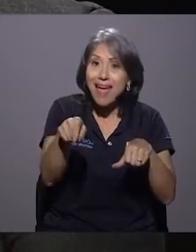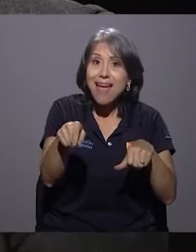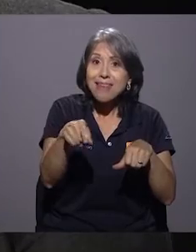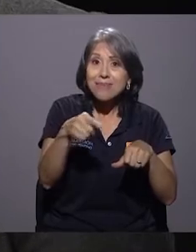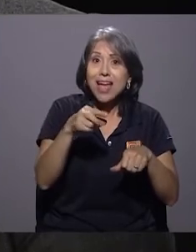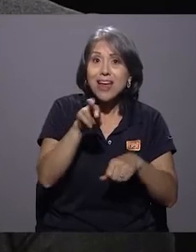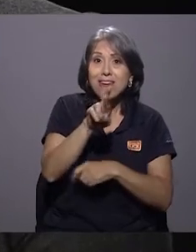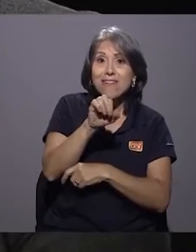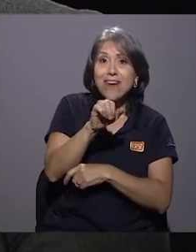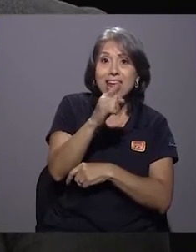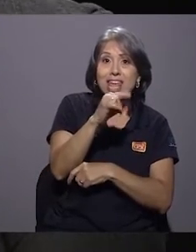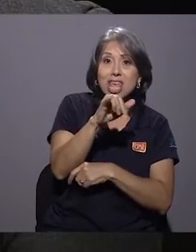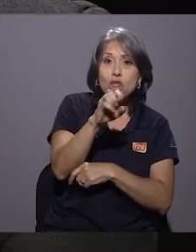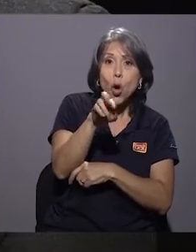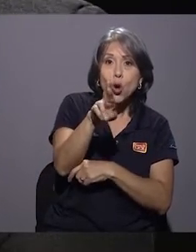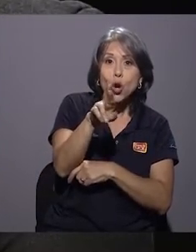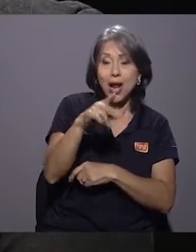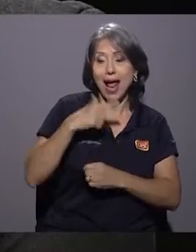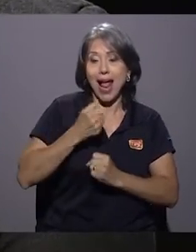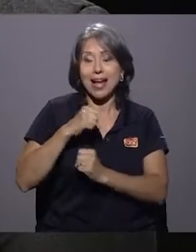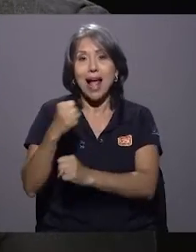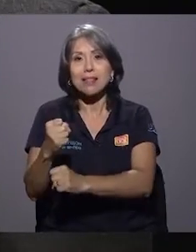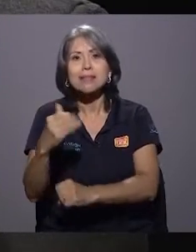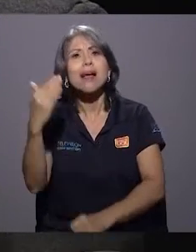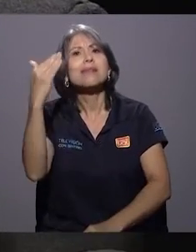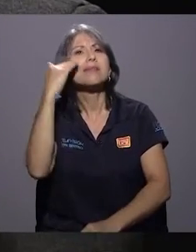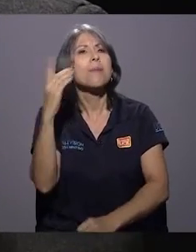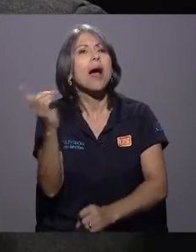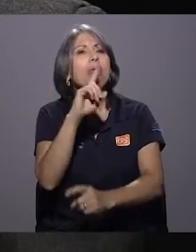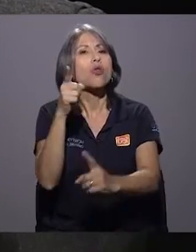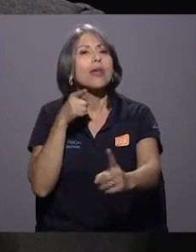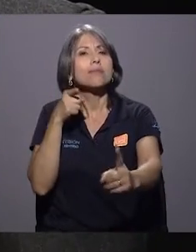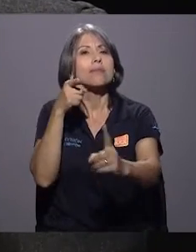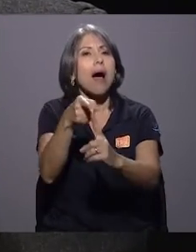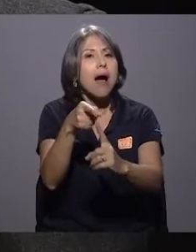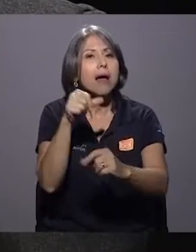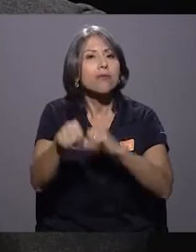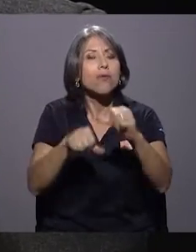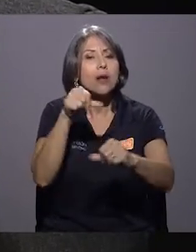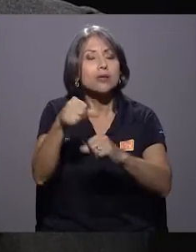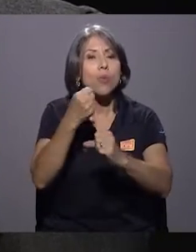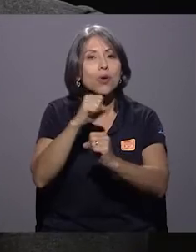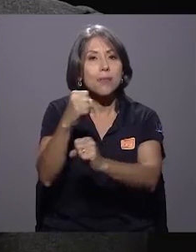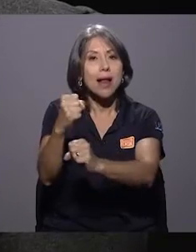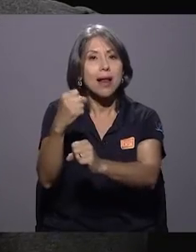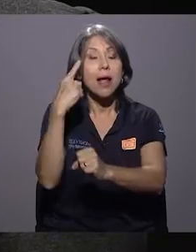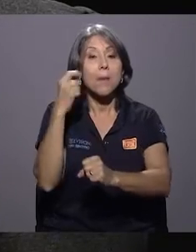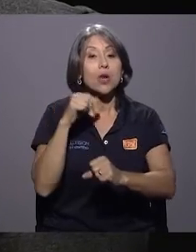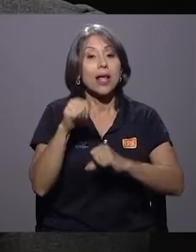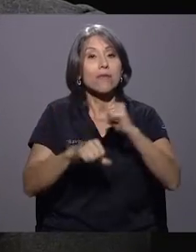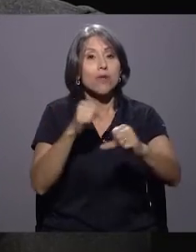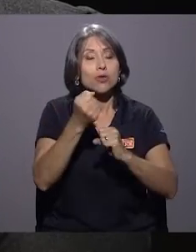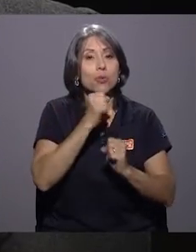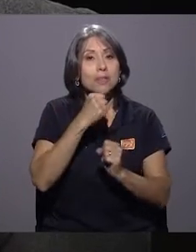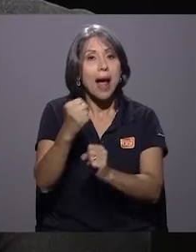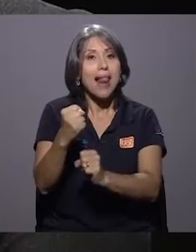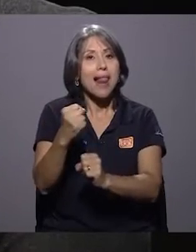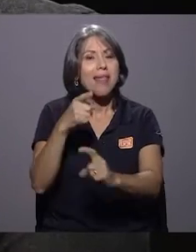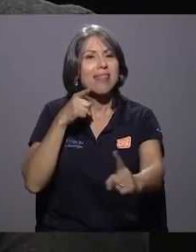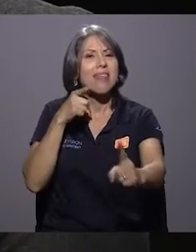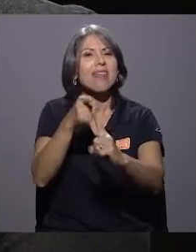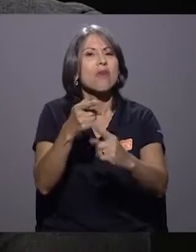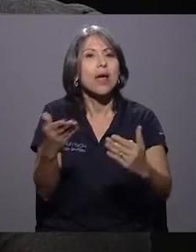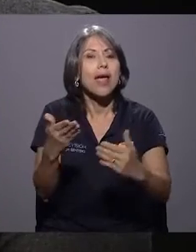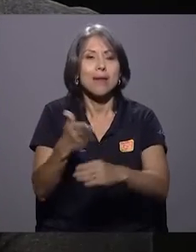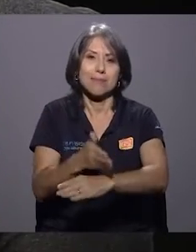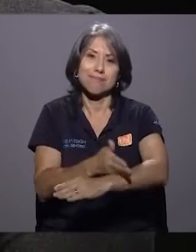regidores, haciéndole ver a las y los alcaldes hacia dónde deben enfocar el esfuerzo municipal. Porque el esfuerzo municipal va dirigido a mejorar la